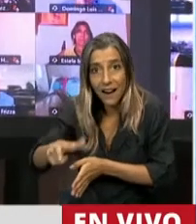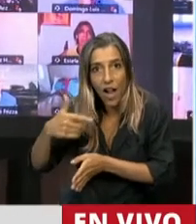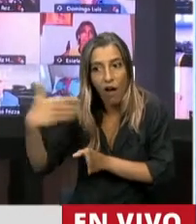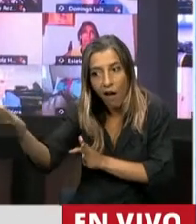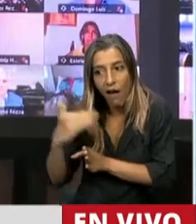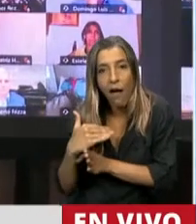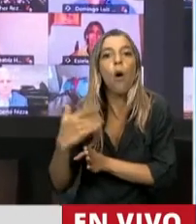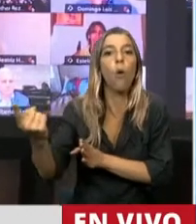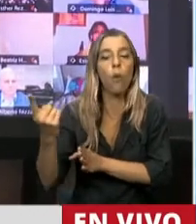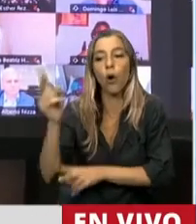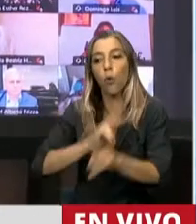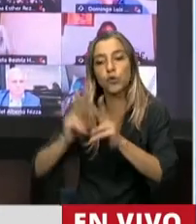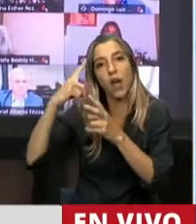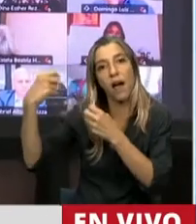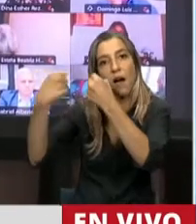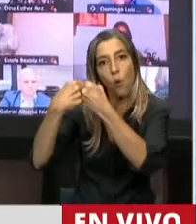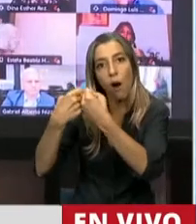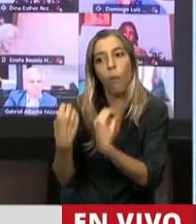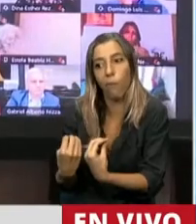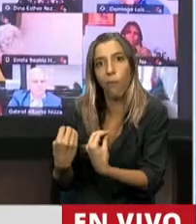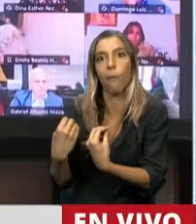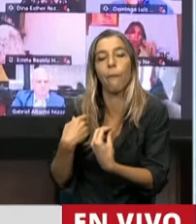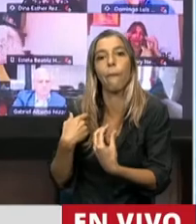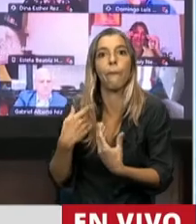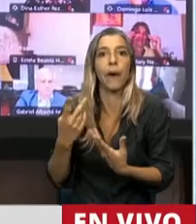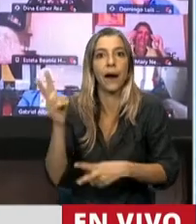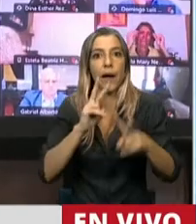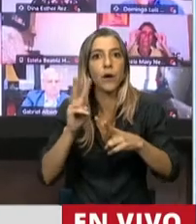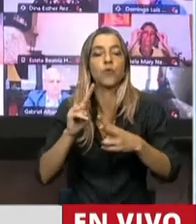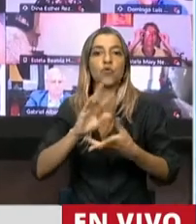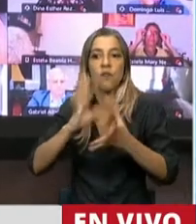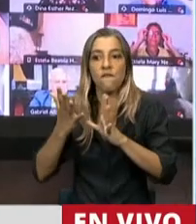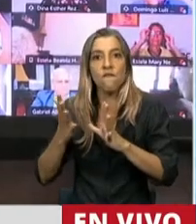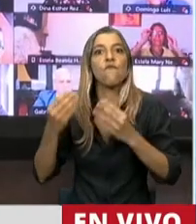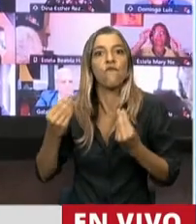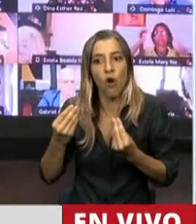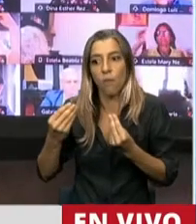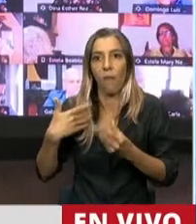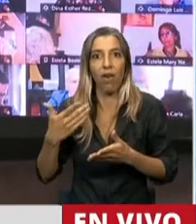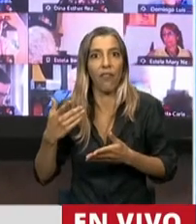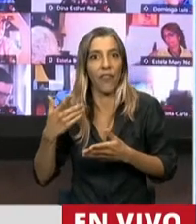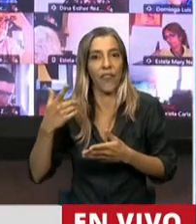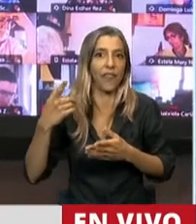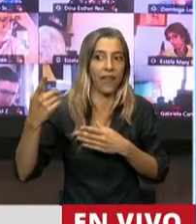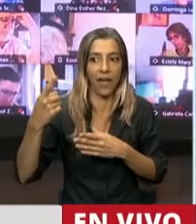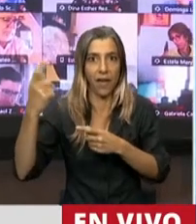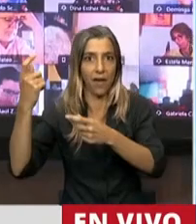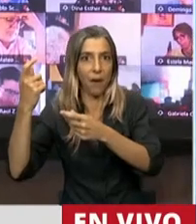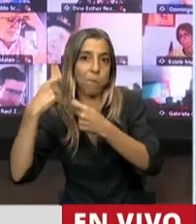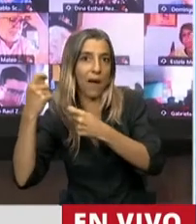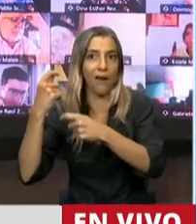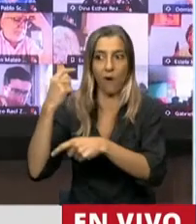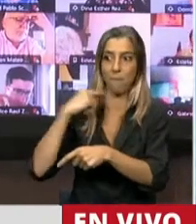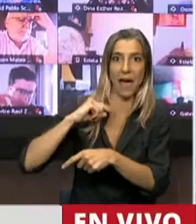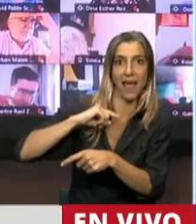condiciones necesarias para el desempeño del Comité Intergubernamental de la Hidrovía Paraguay-Paraná con sede